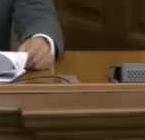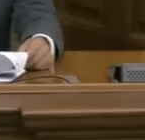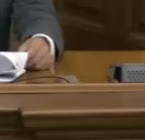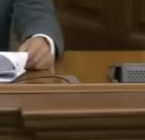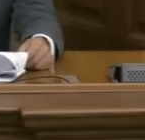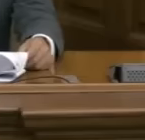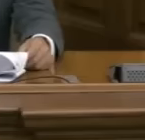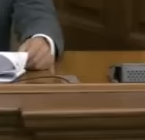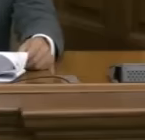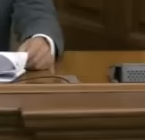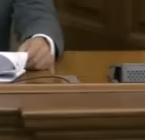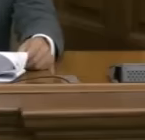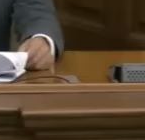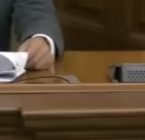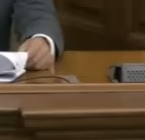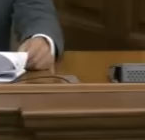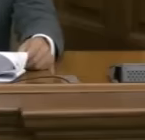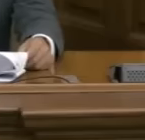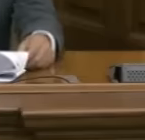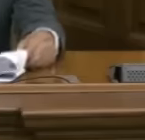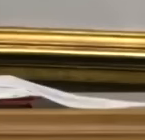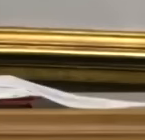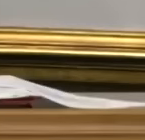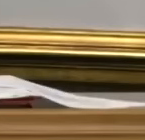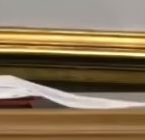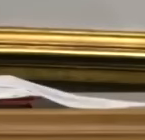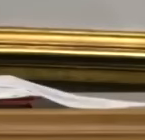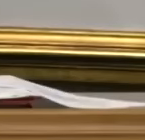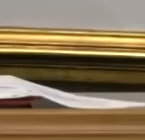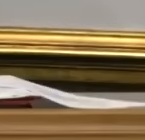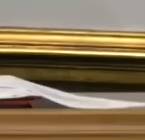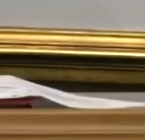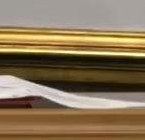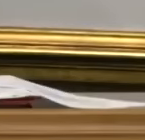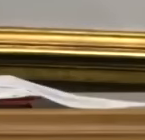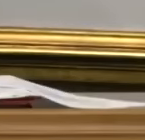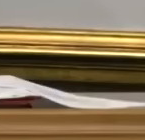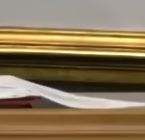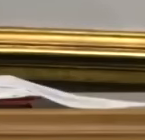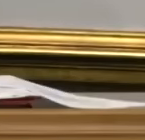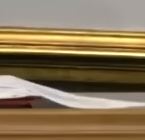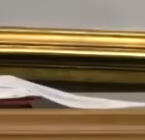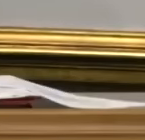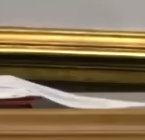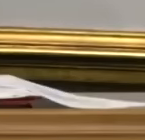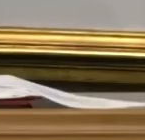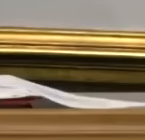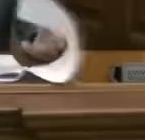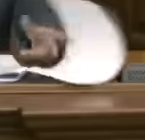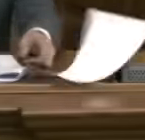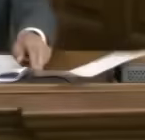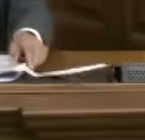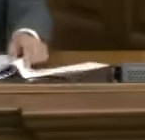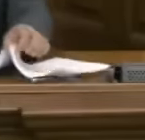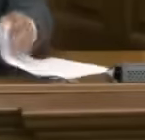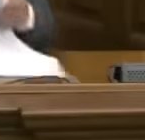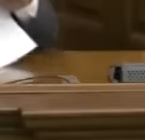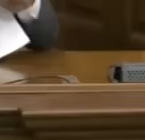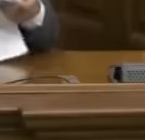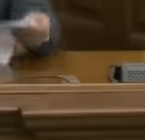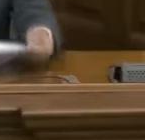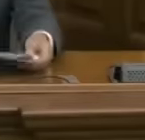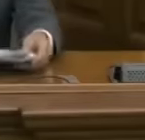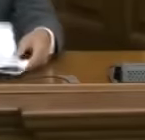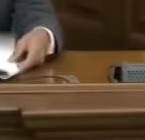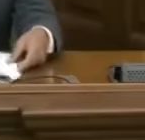emprendimientos es todo ciudadano presidente en consideración el título de la ley aprobado siguiente segundo se sugiere